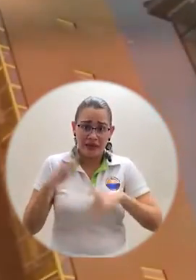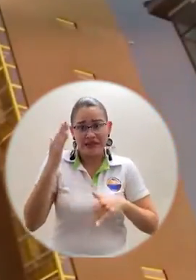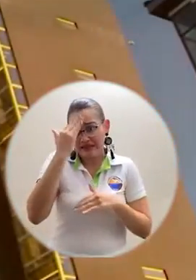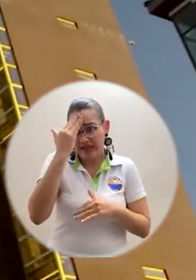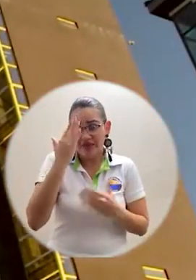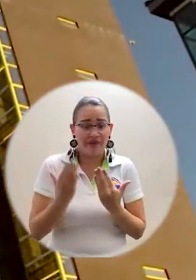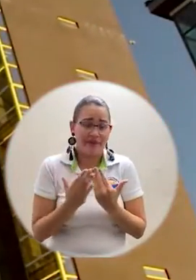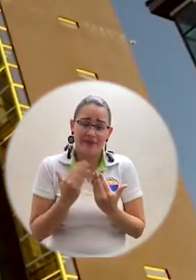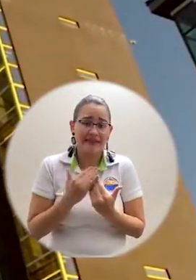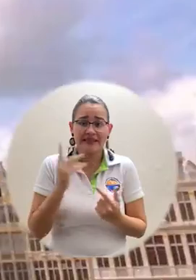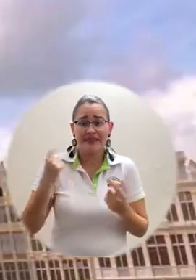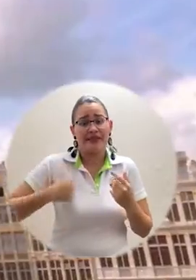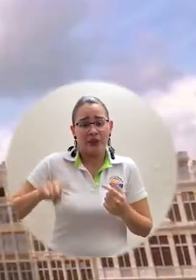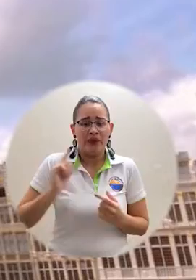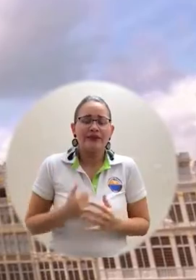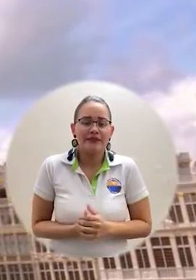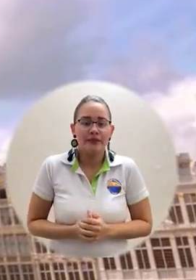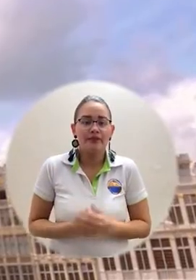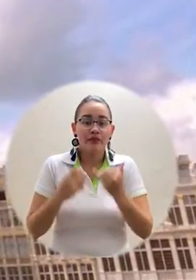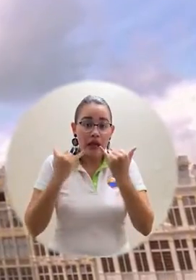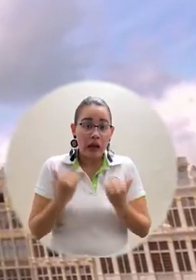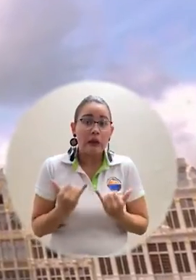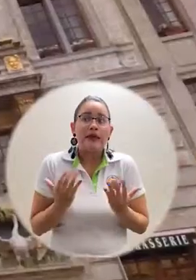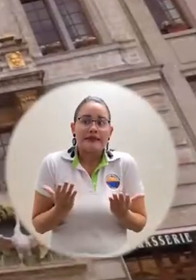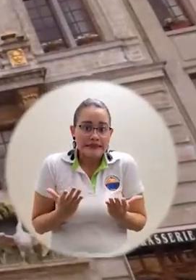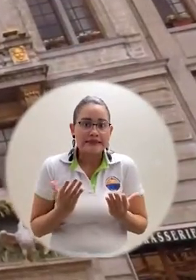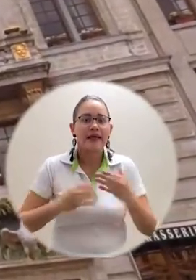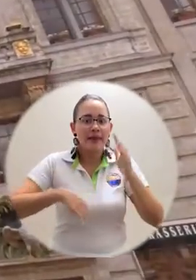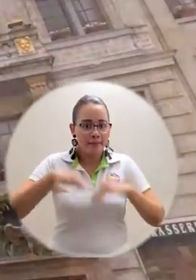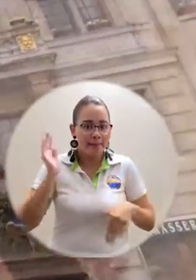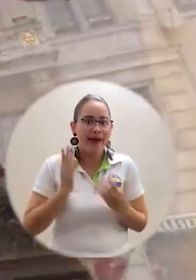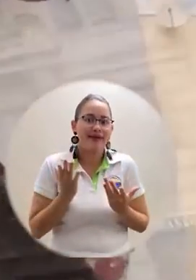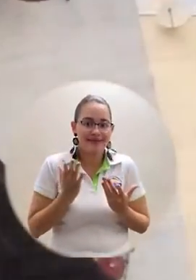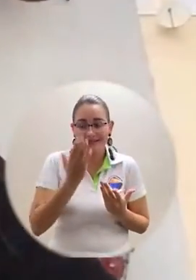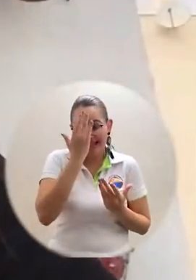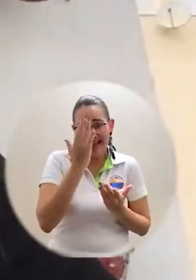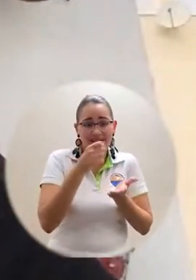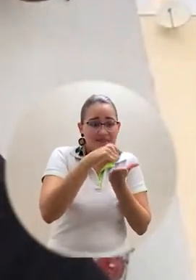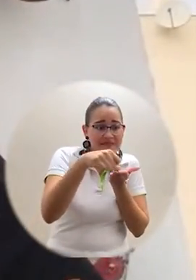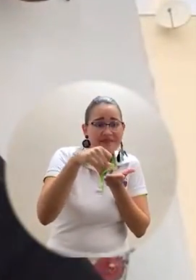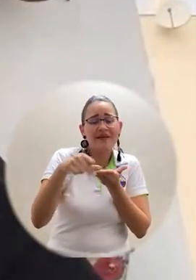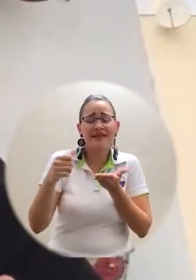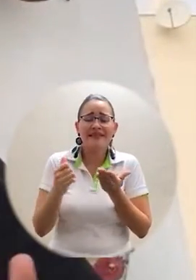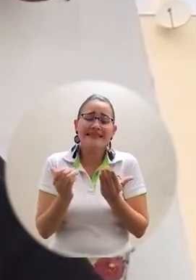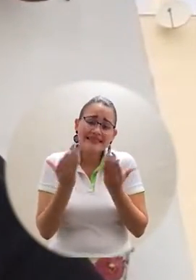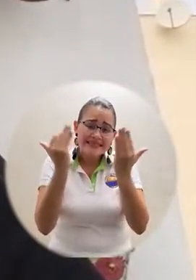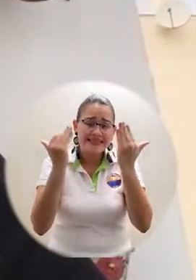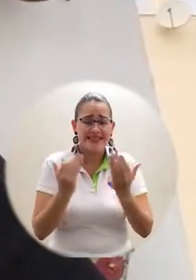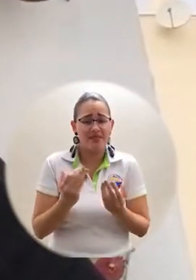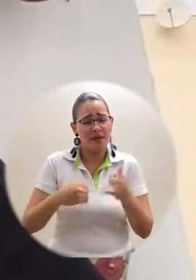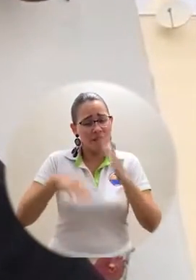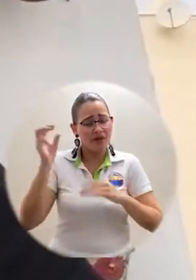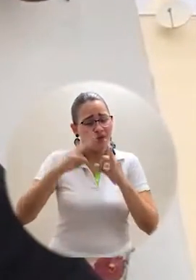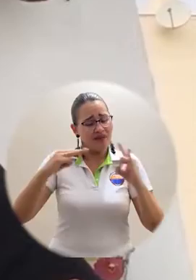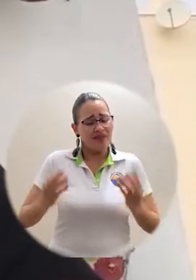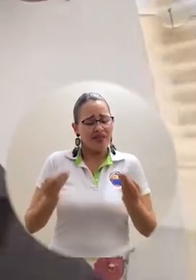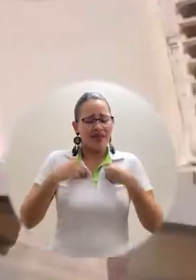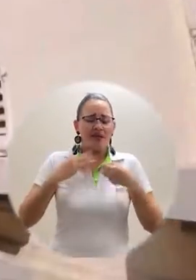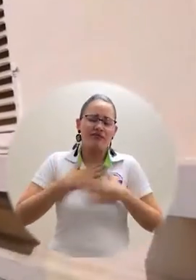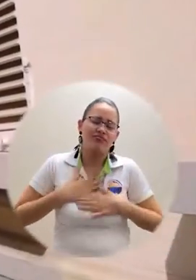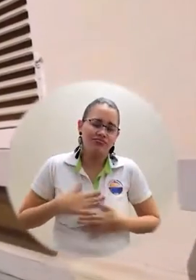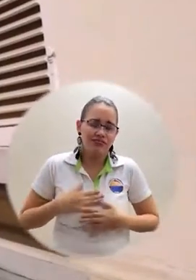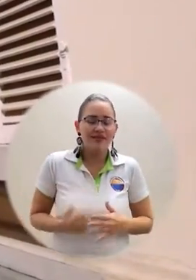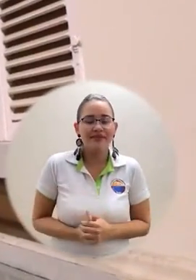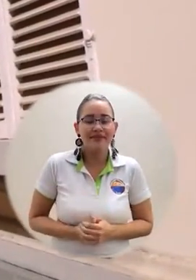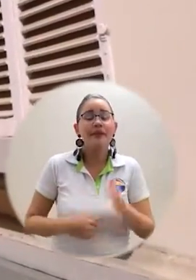sin importar qué suceda o qué pueda pasar, o cómo se torna la situación. Considero que es una de las cosas que te da un poco de tranquilidad en